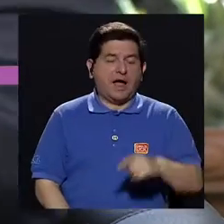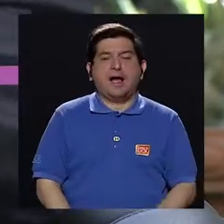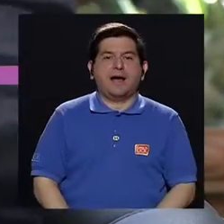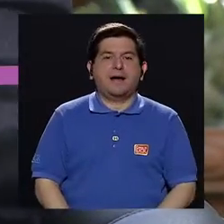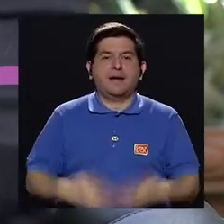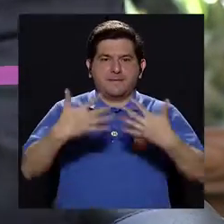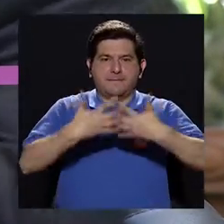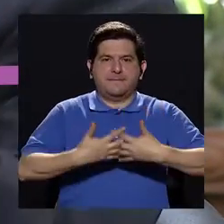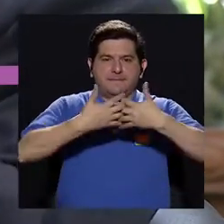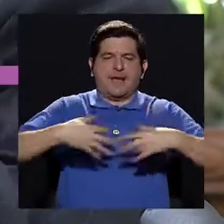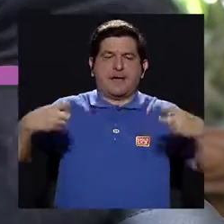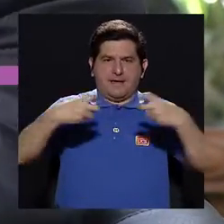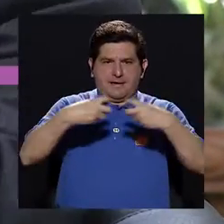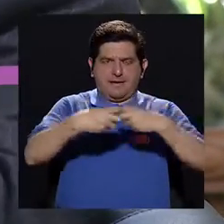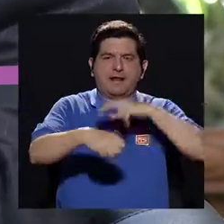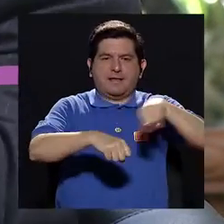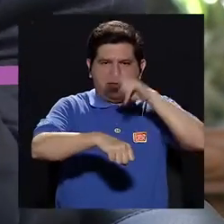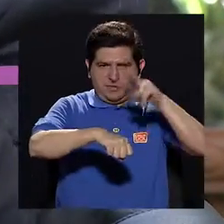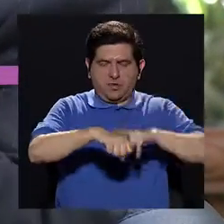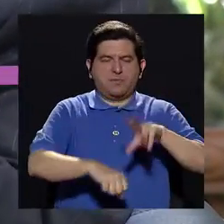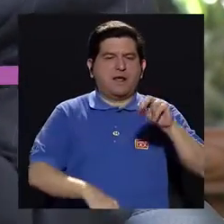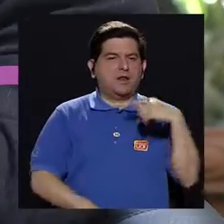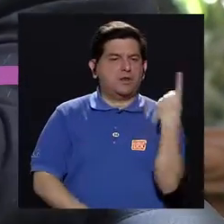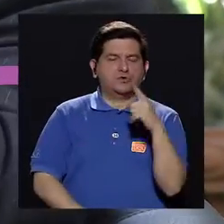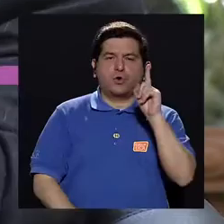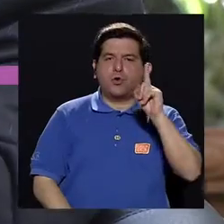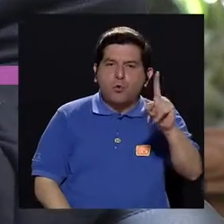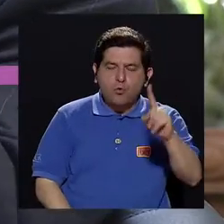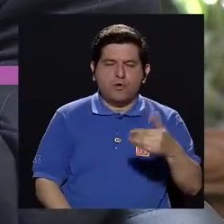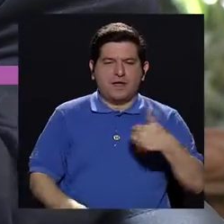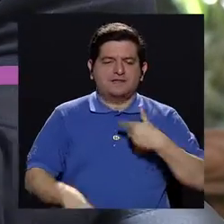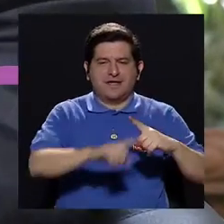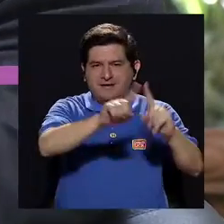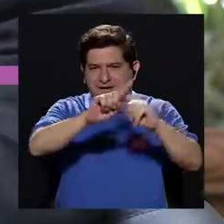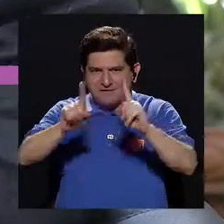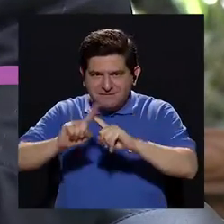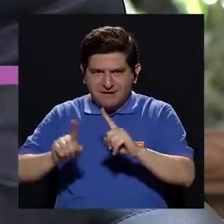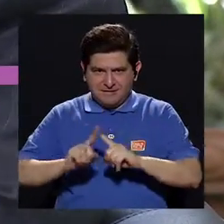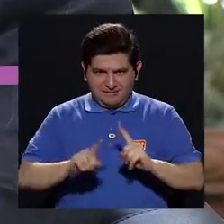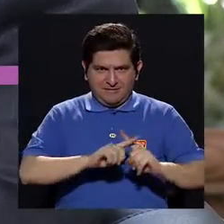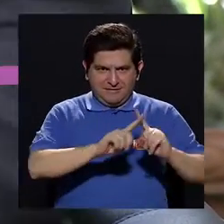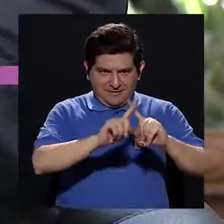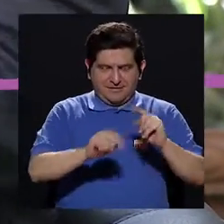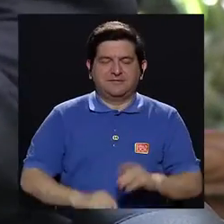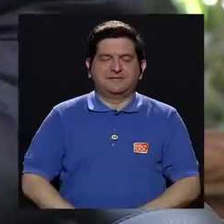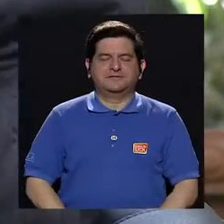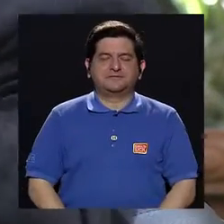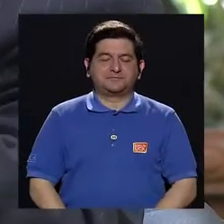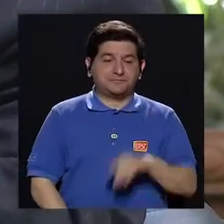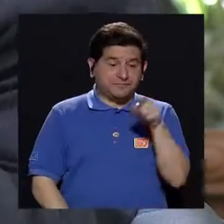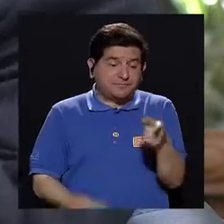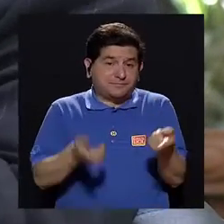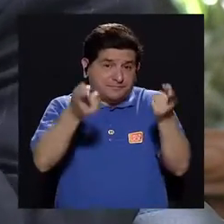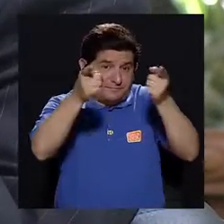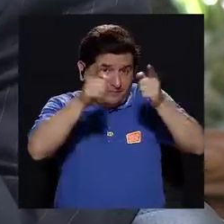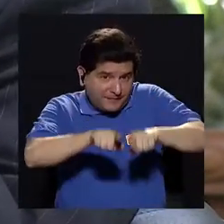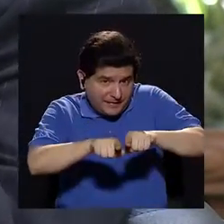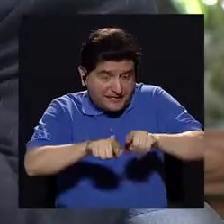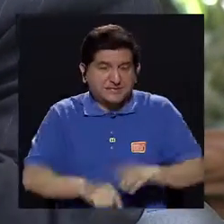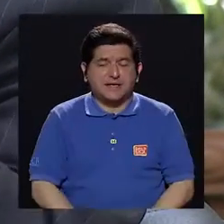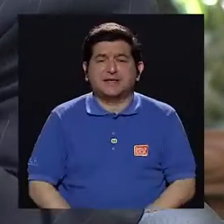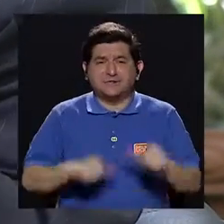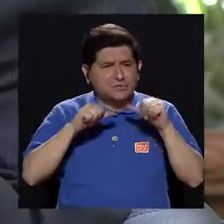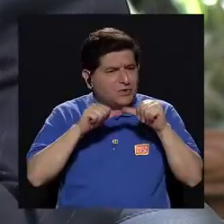eléctricas, y digo las plantas eléctricas porque normalmente no solo hay una planta eléctrica por si se va la luz, sino que hay varias plantas eléctricas,